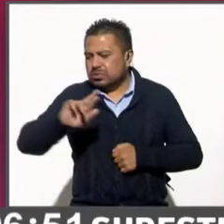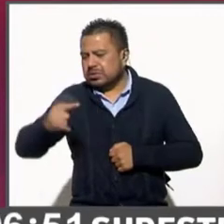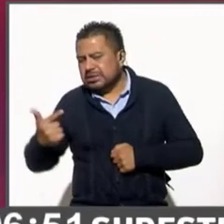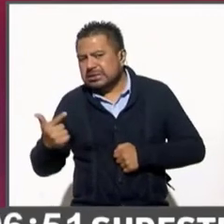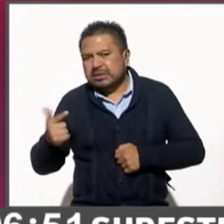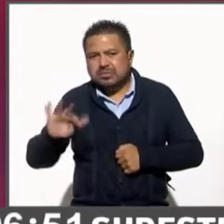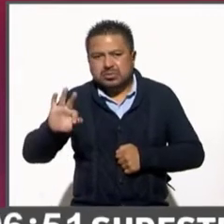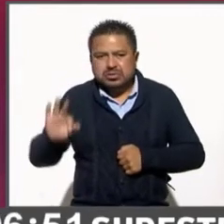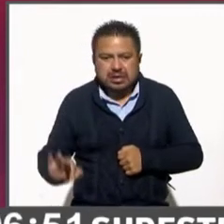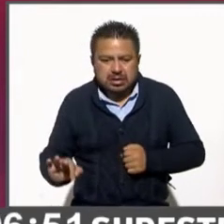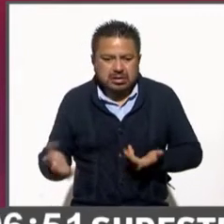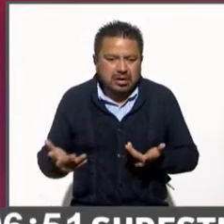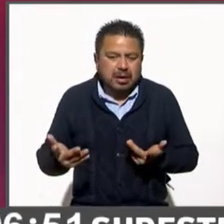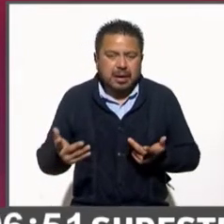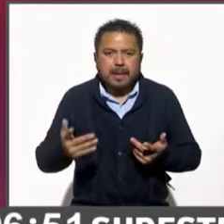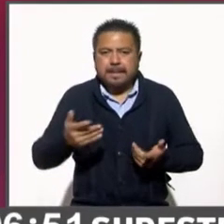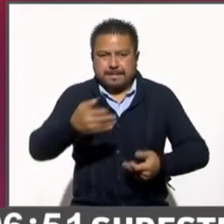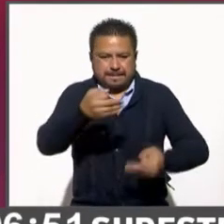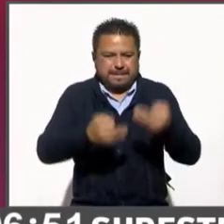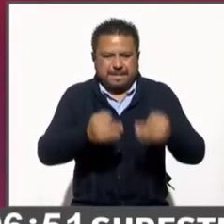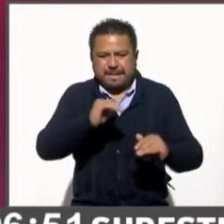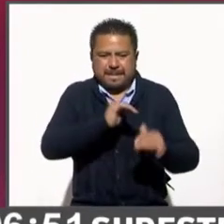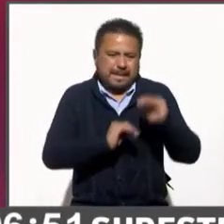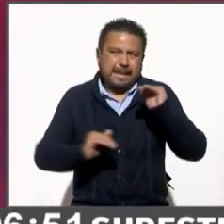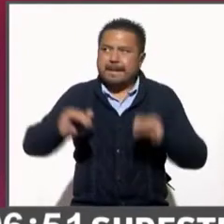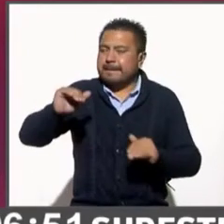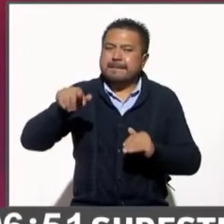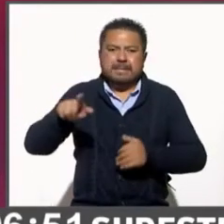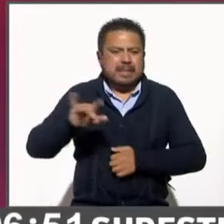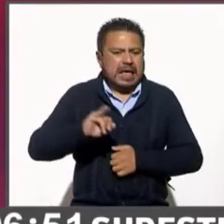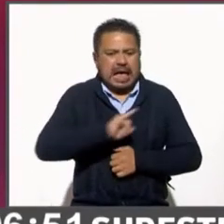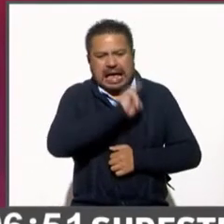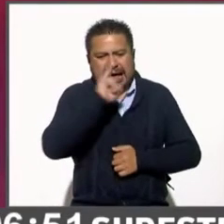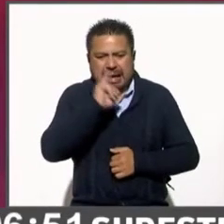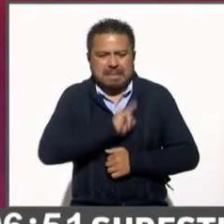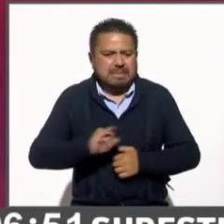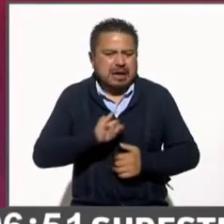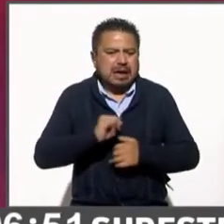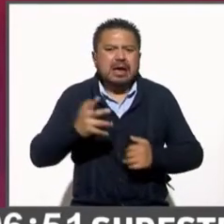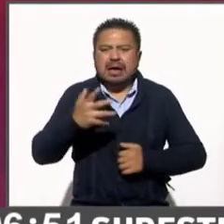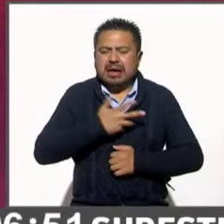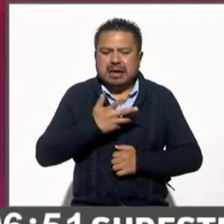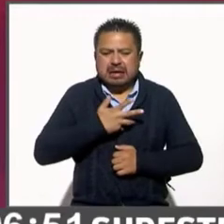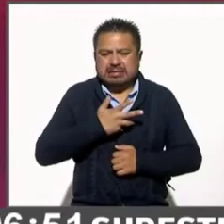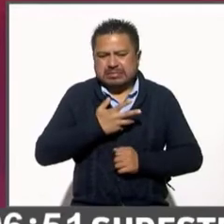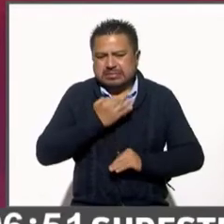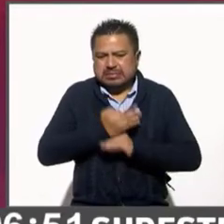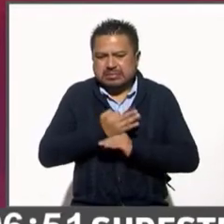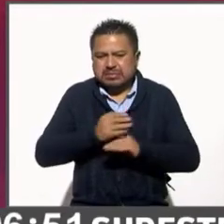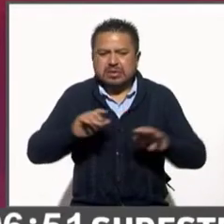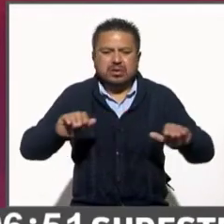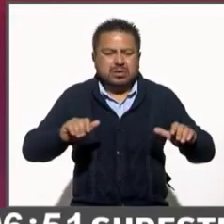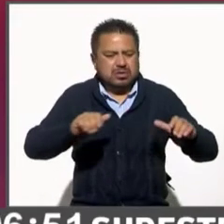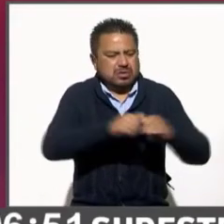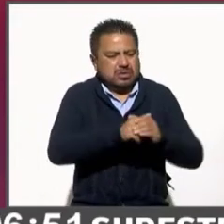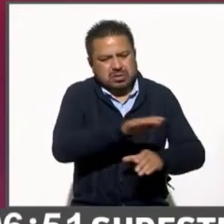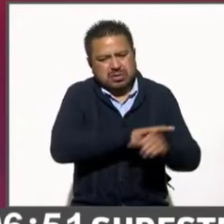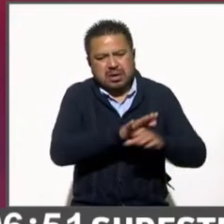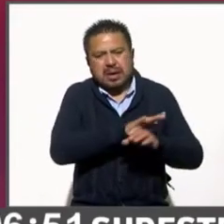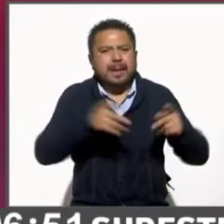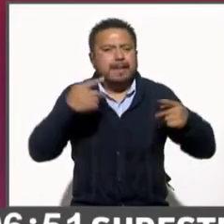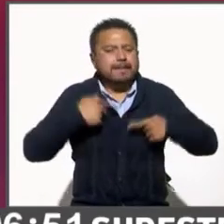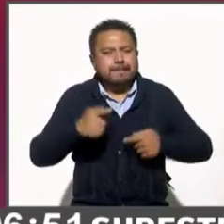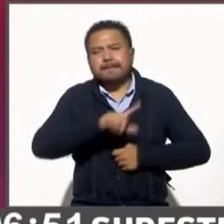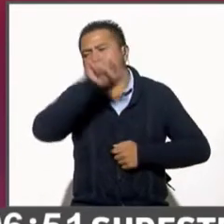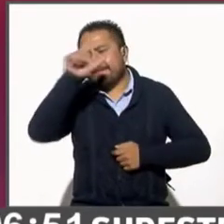Suprema Corte de Justicia, que nunca, digamos, tiene gran presencia entre la ciudadanía. Y luego vendrían ya otras